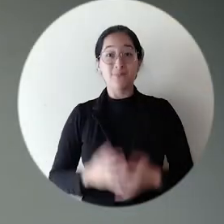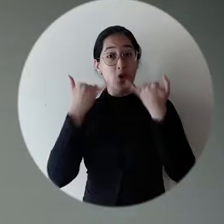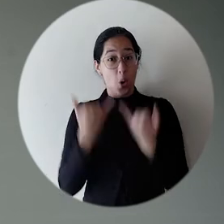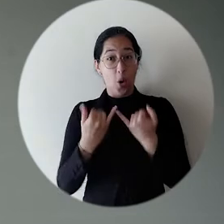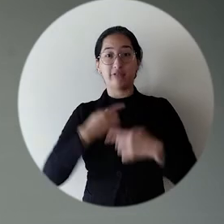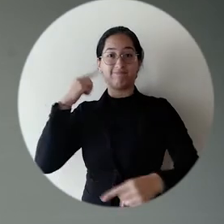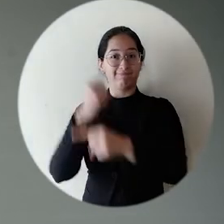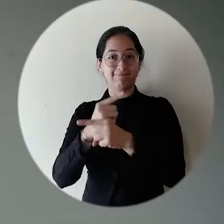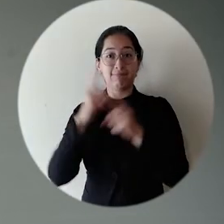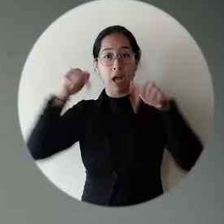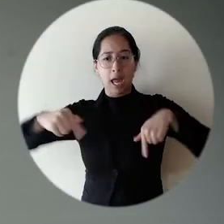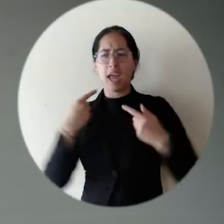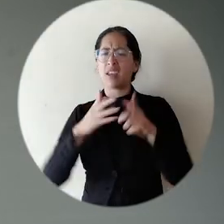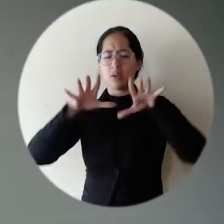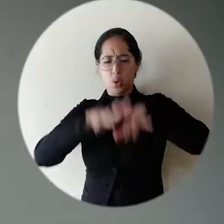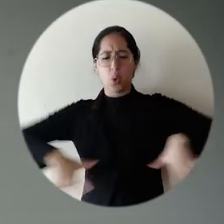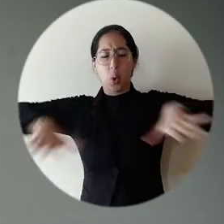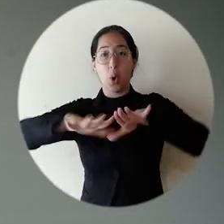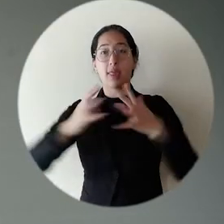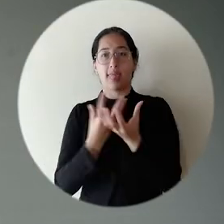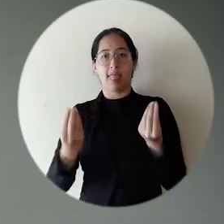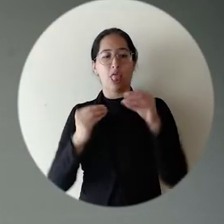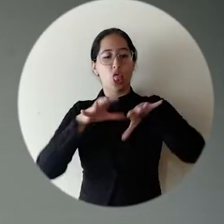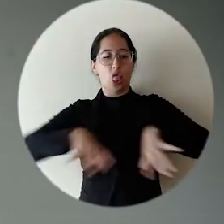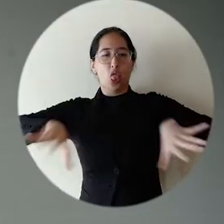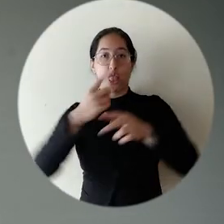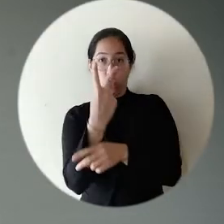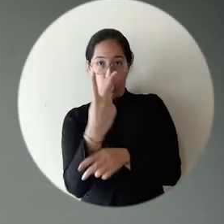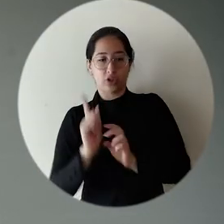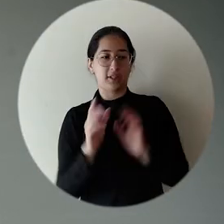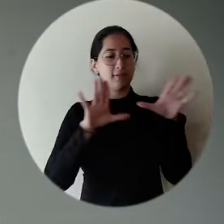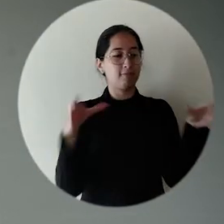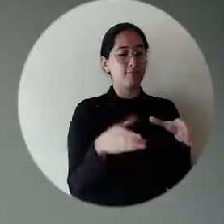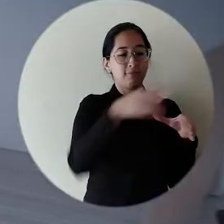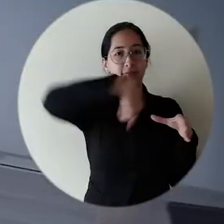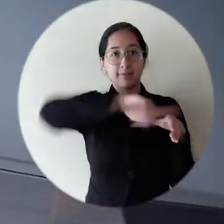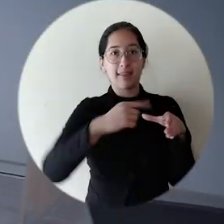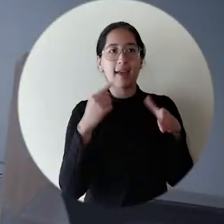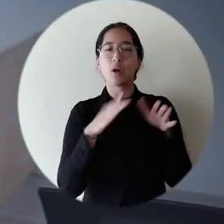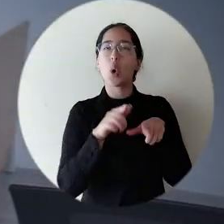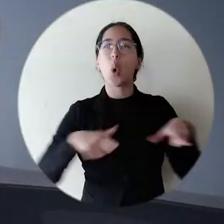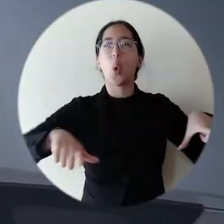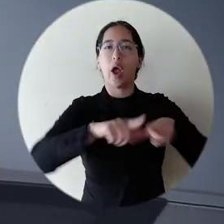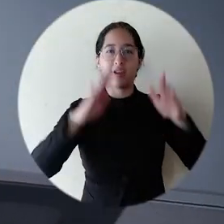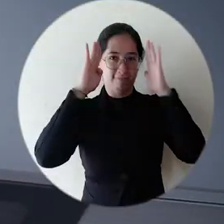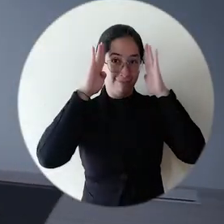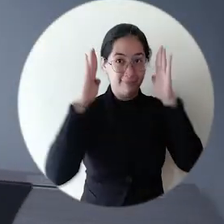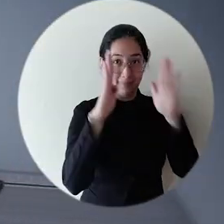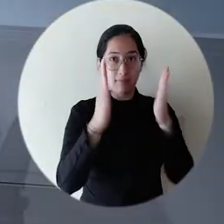de liderazgo ya es hoy una realidad. Este centro va a contar con dos zonas. Un área que es el las salas de atención